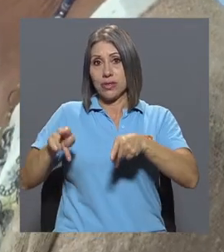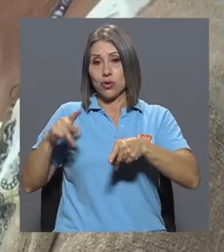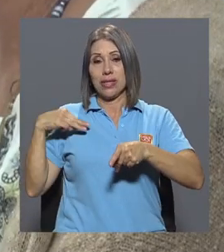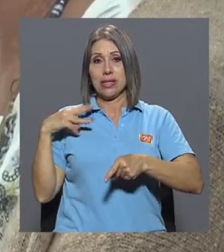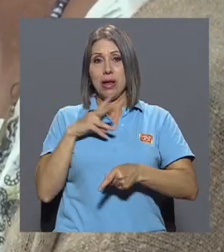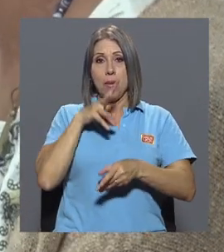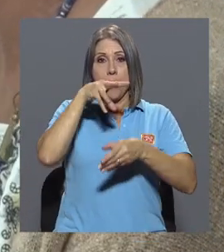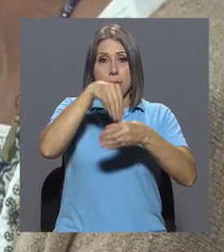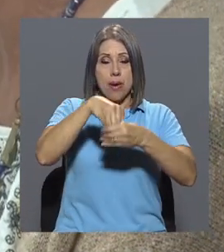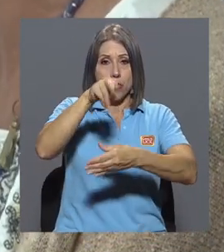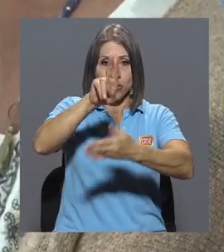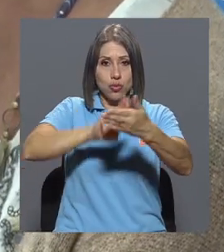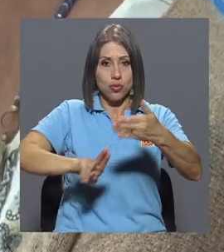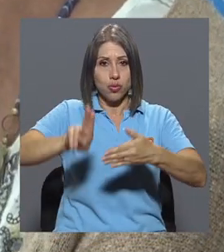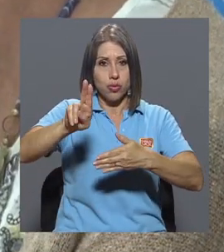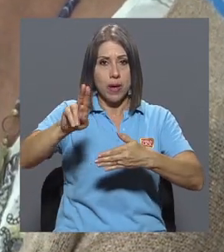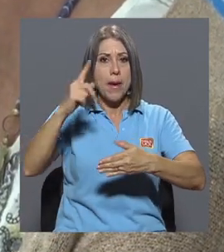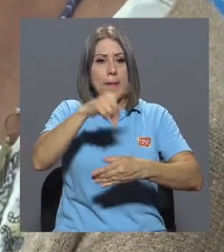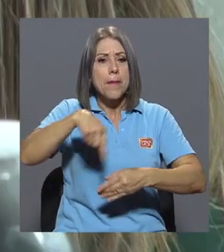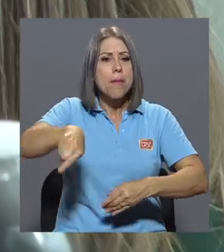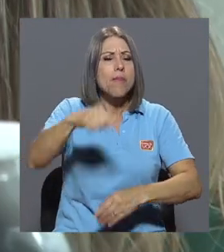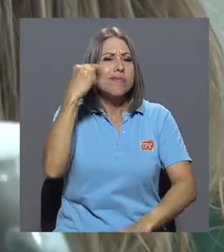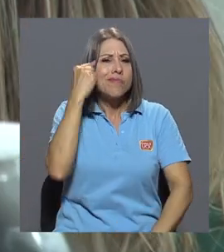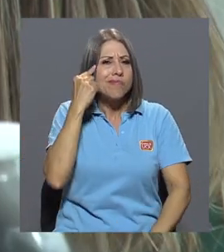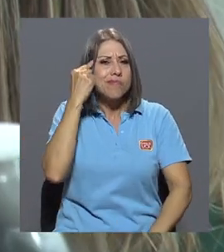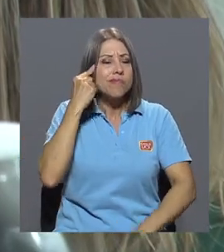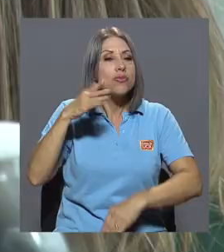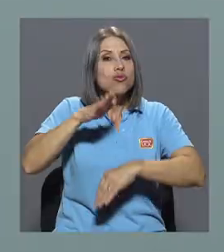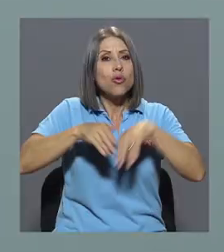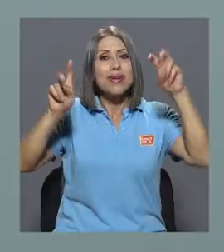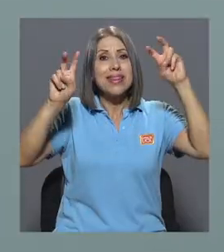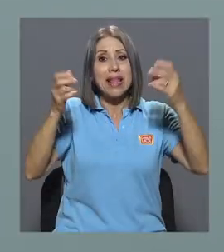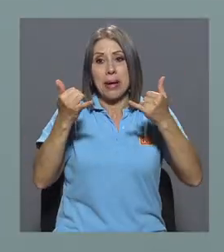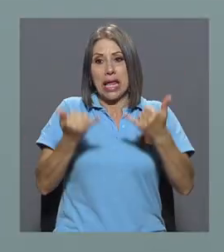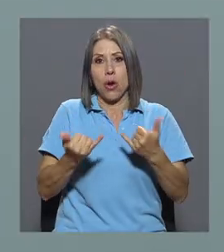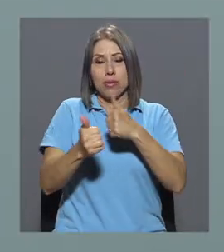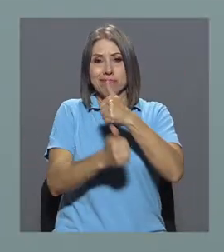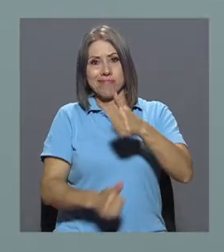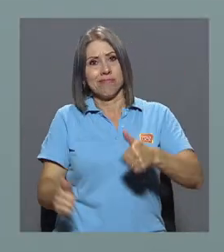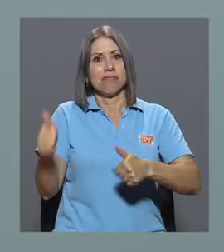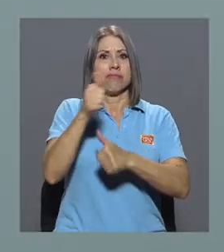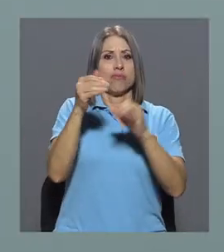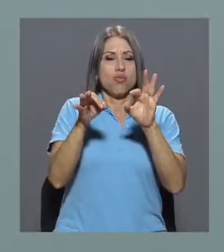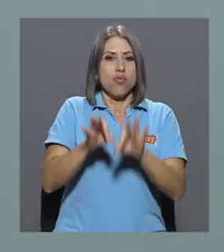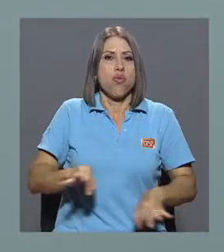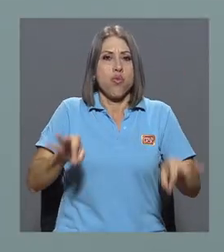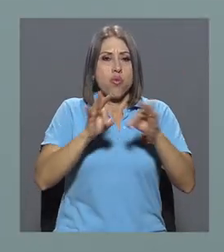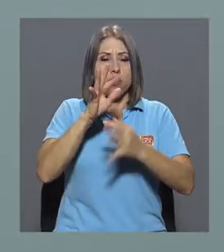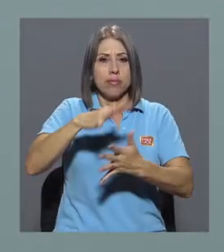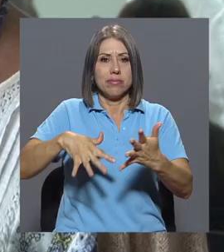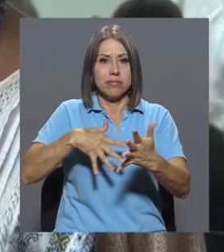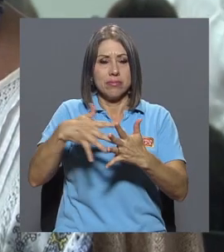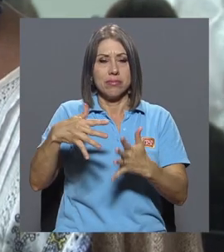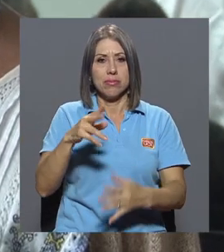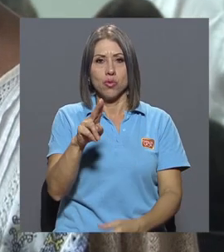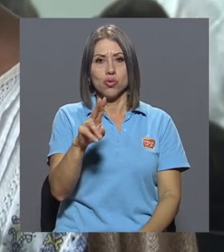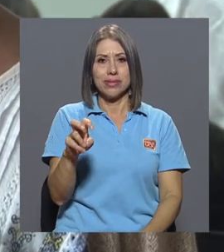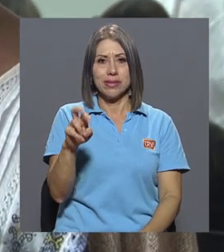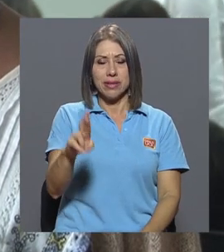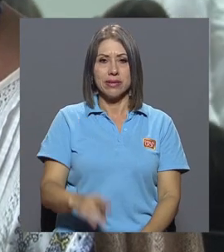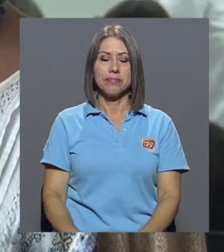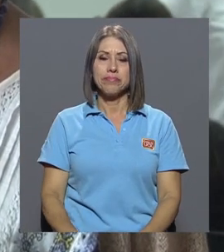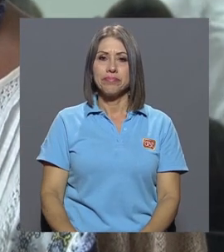para reflexionar en torno al tema que se ha convertido en prioridad dentro de la agenda de la UCR. La